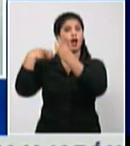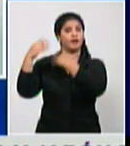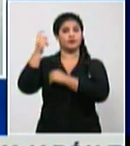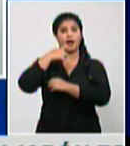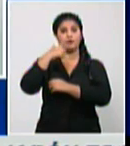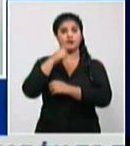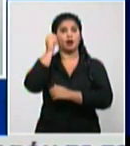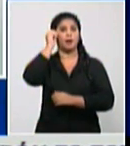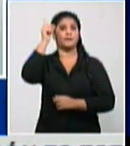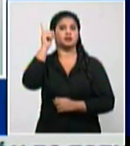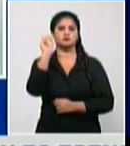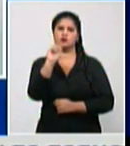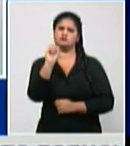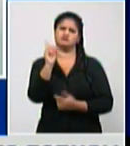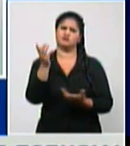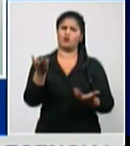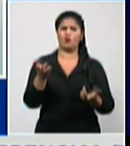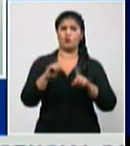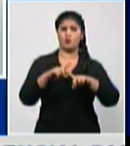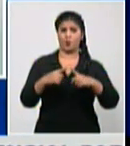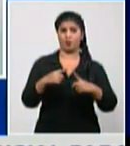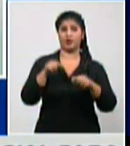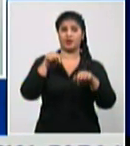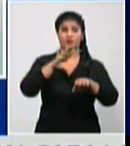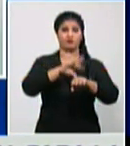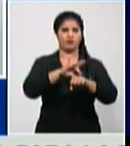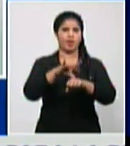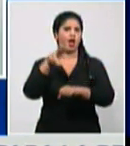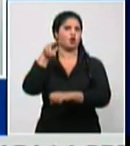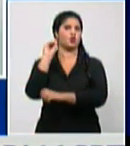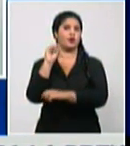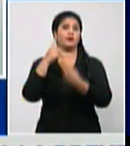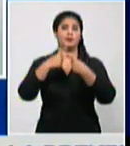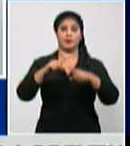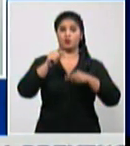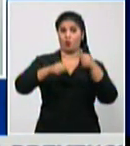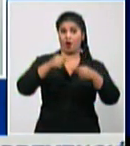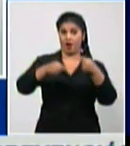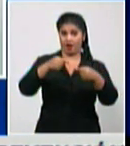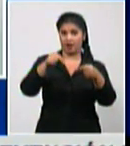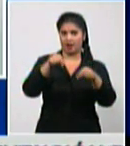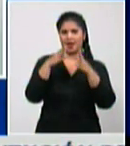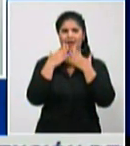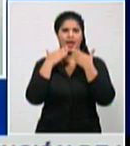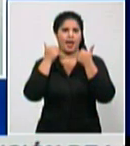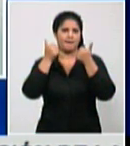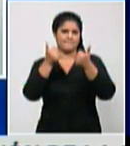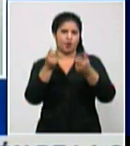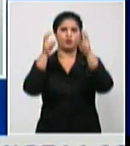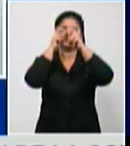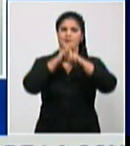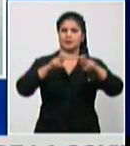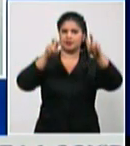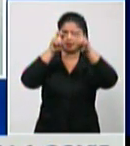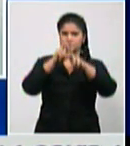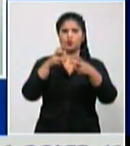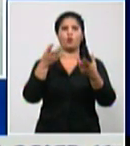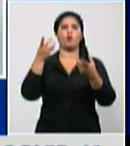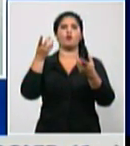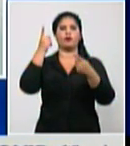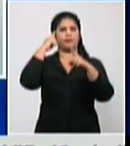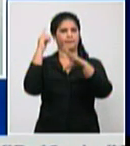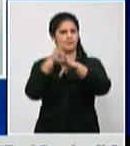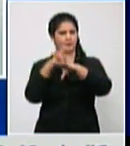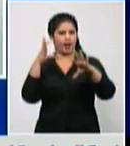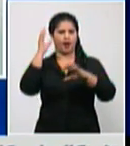mayo bajó a 3.47 y reitero la letalidad del día de hoy de 0